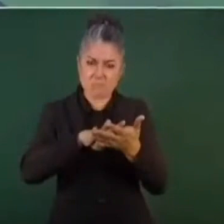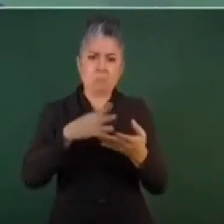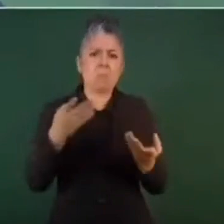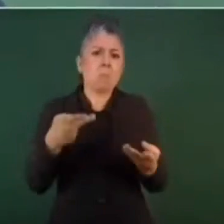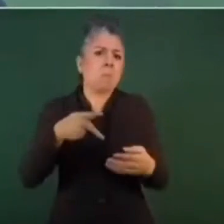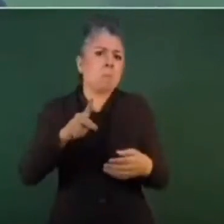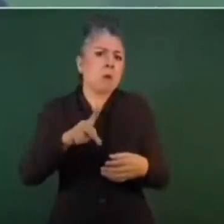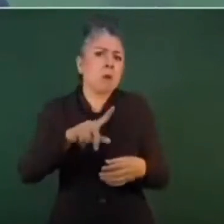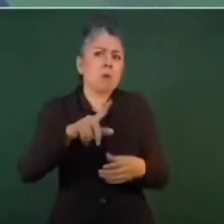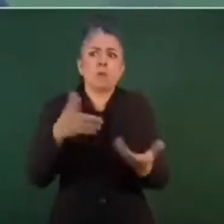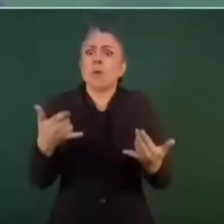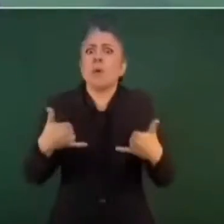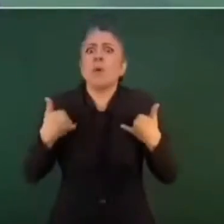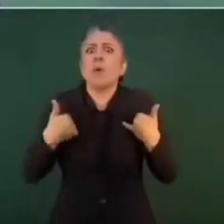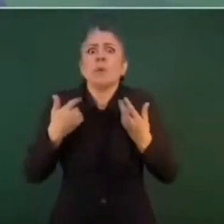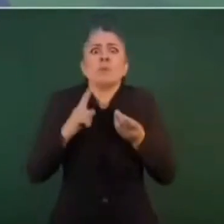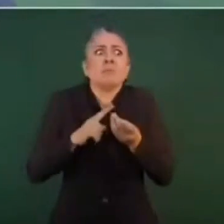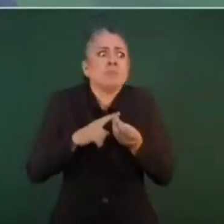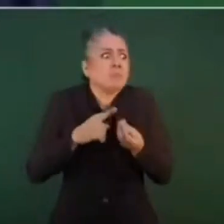donde están los jóvenes